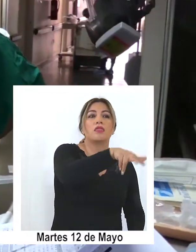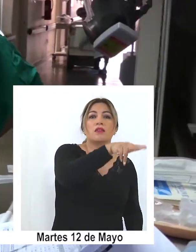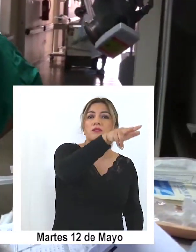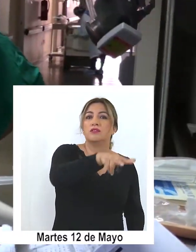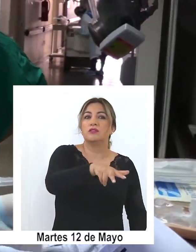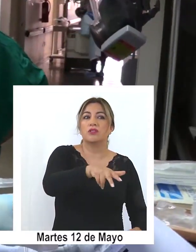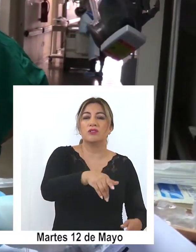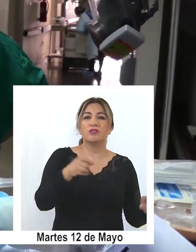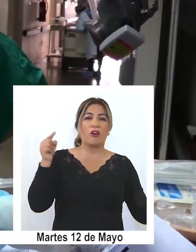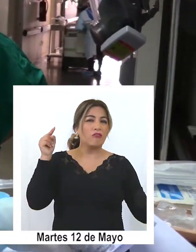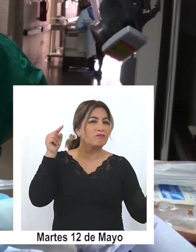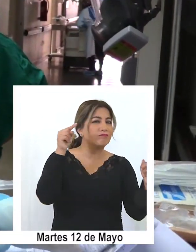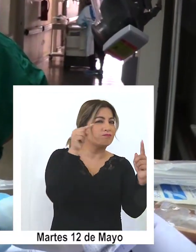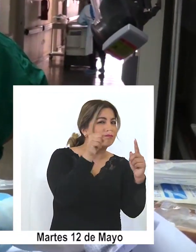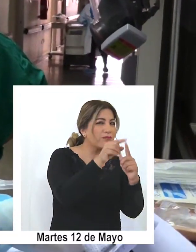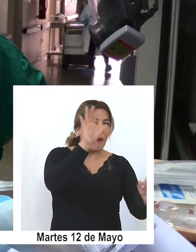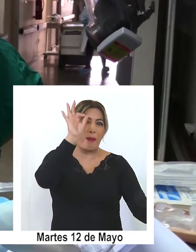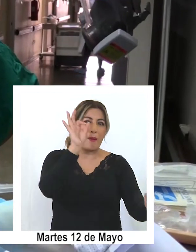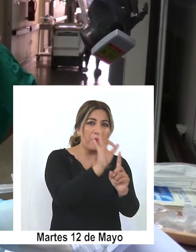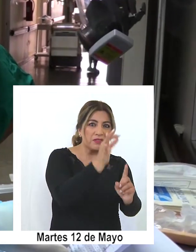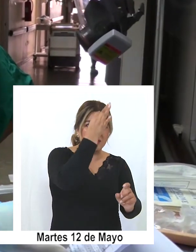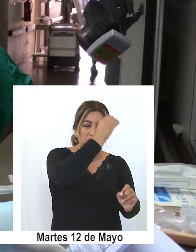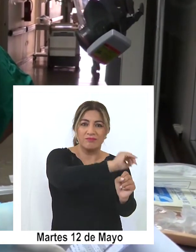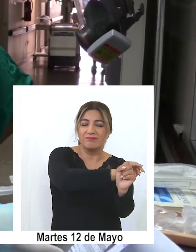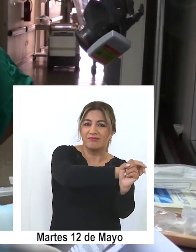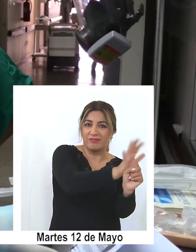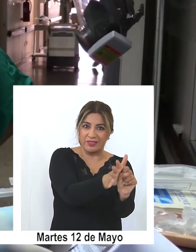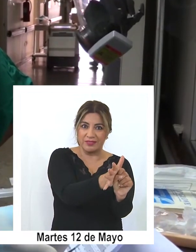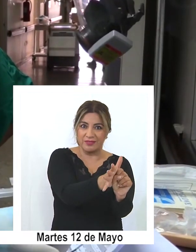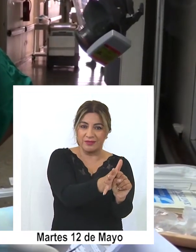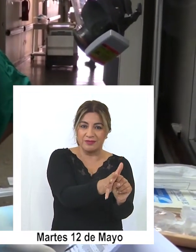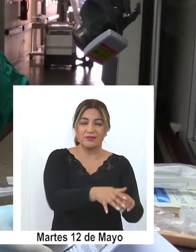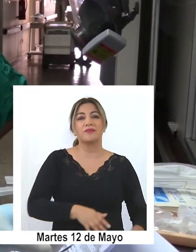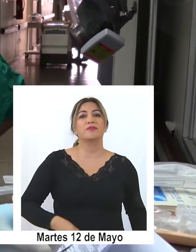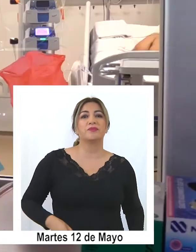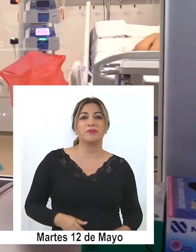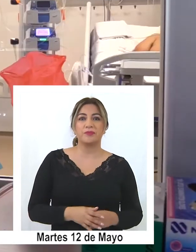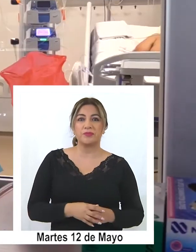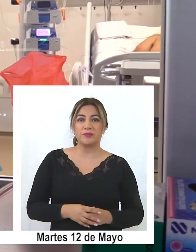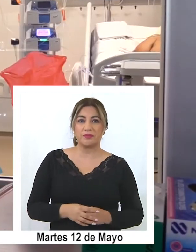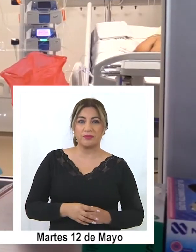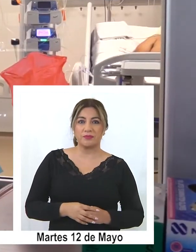están destinadas exclusivamente para pacientes COVID-19.